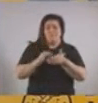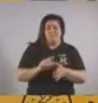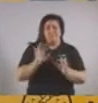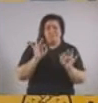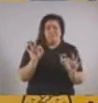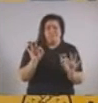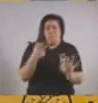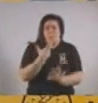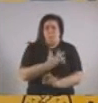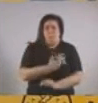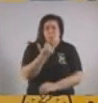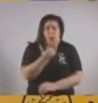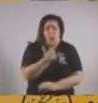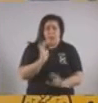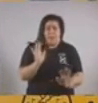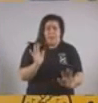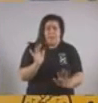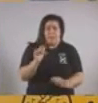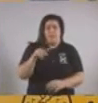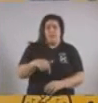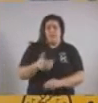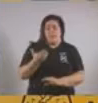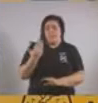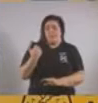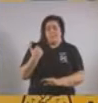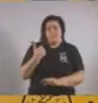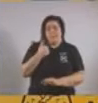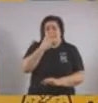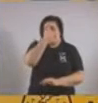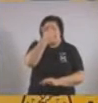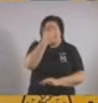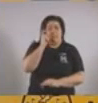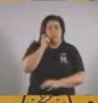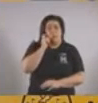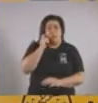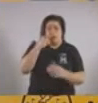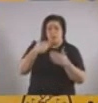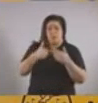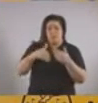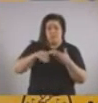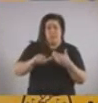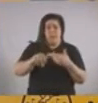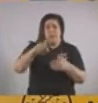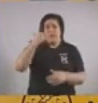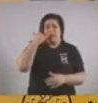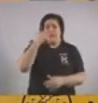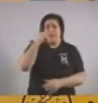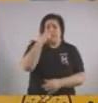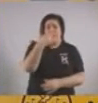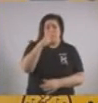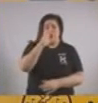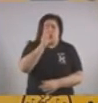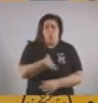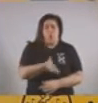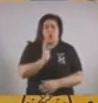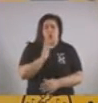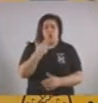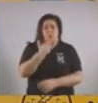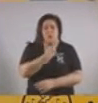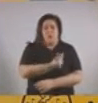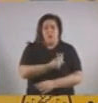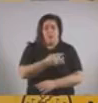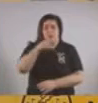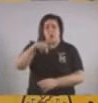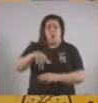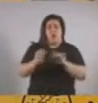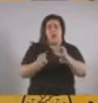Desde hace una semana estamos vacunando mayores de 65 años. Hoy tenemos el 75% vacunados. Y esta mañana, Fernan